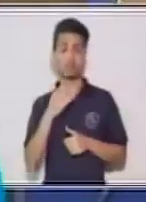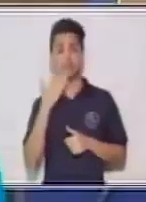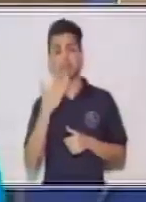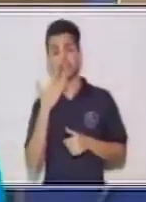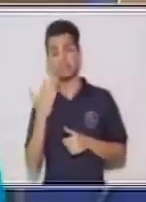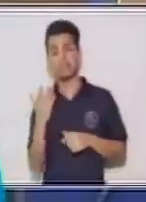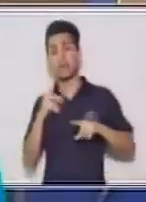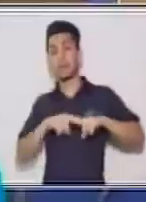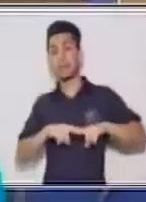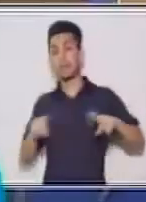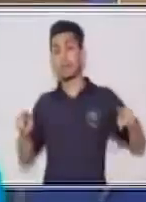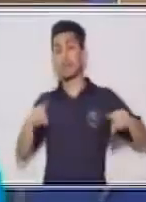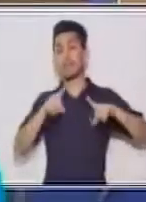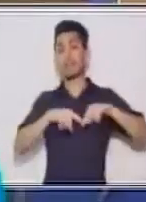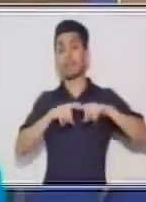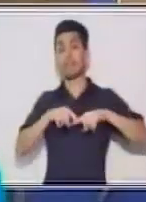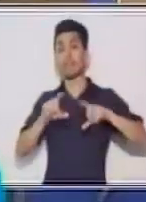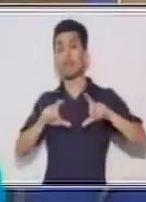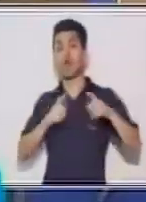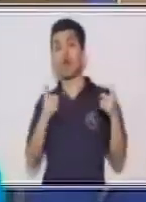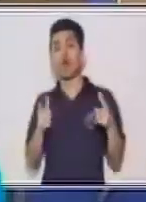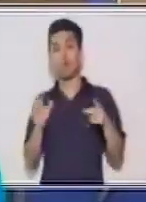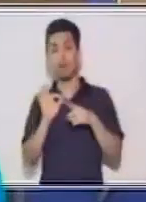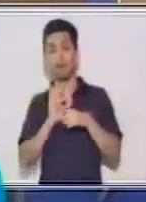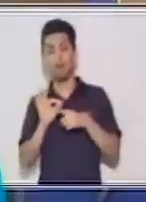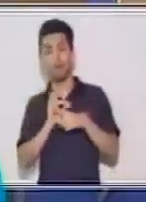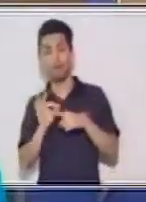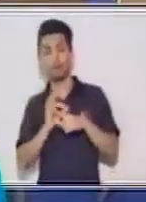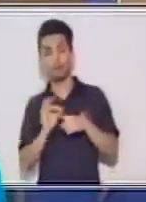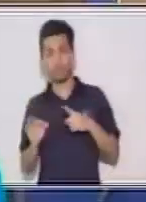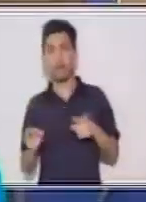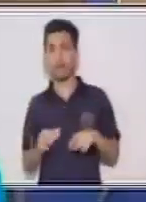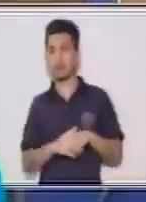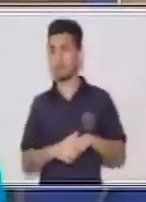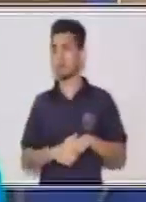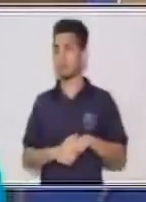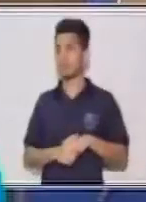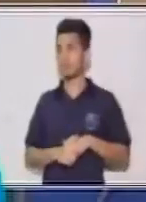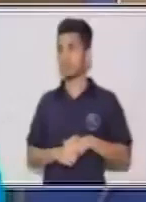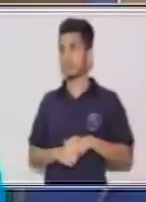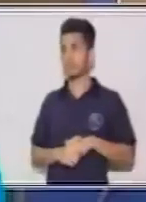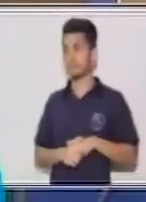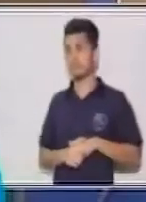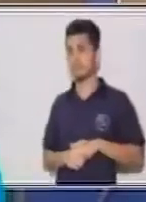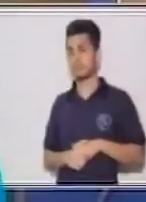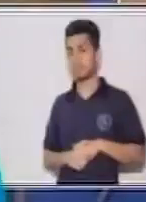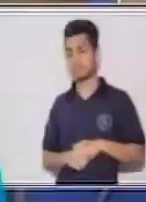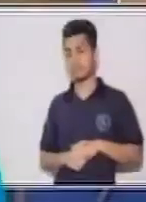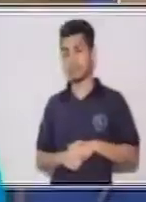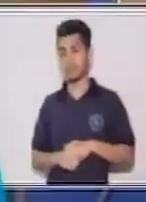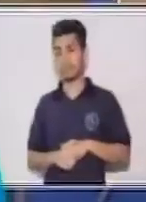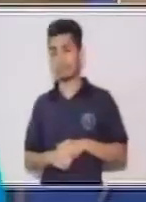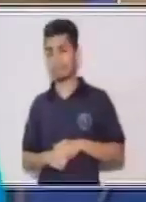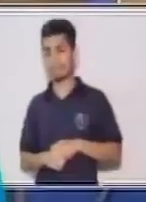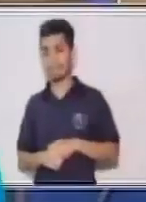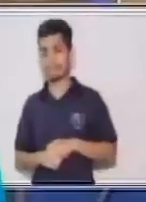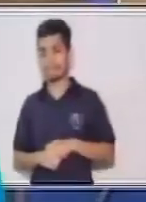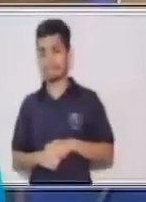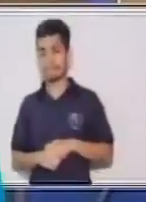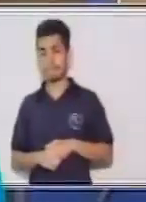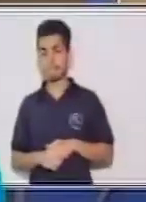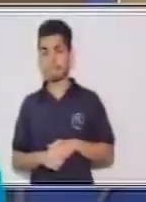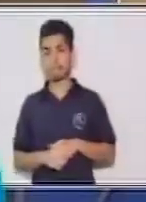dependiendo cómo se le hace más práctico, ¿verdad? Entonces, vamos a decir, bueno, en perder. Yo digo, yo